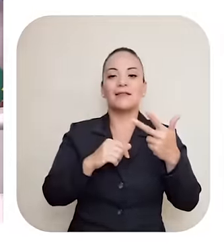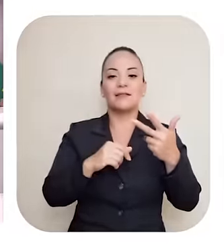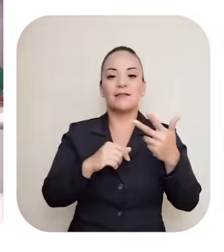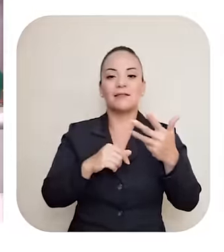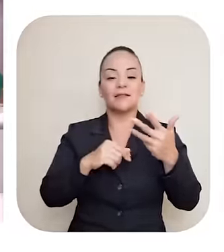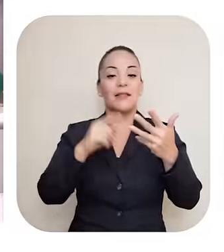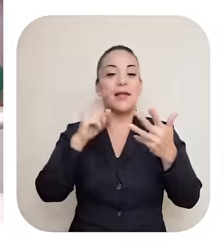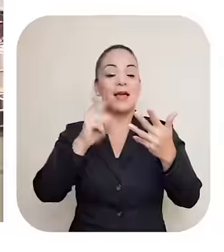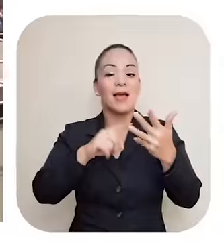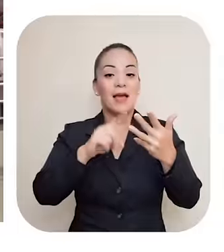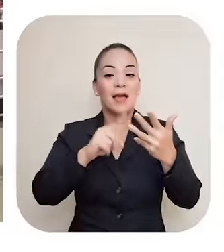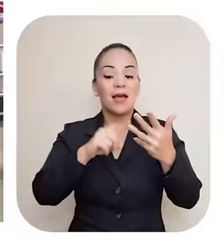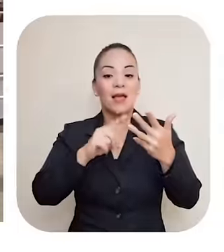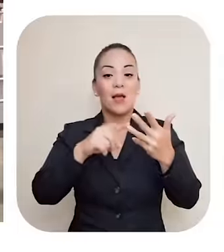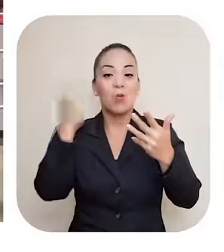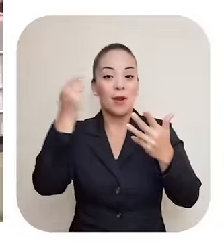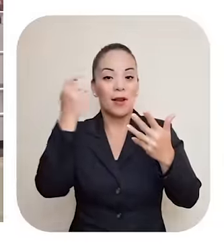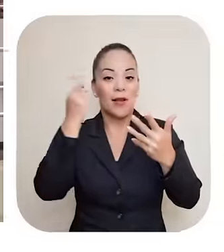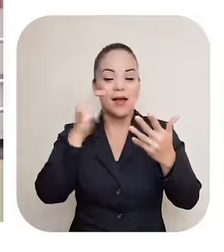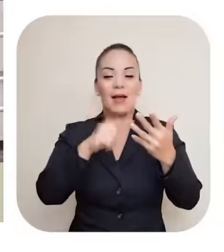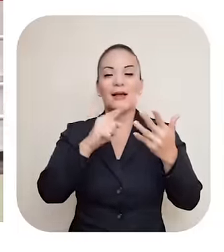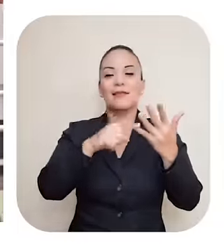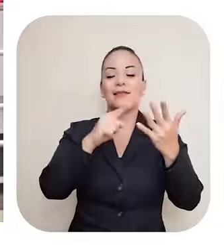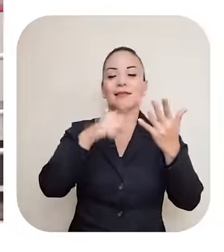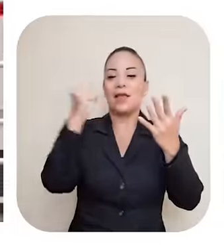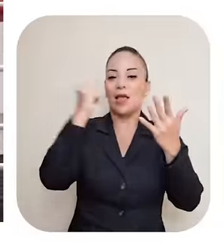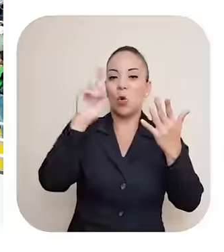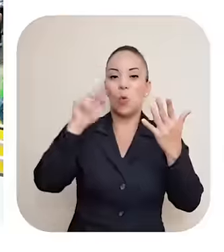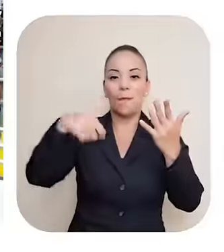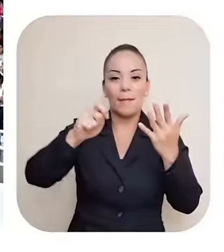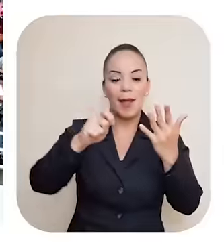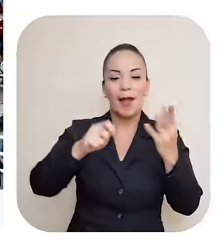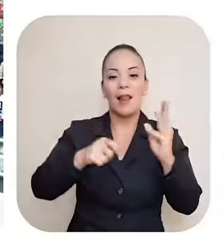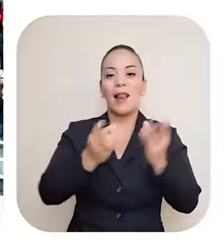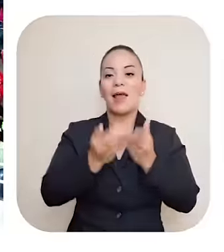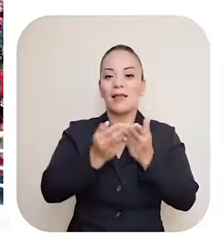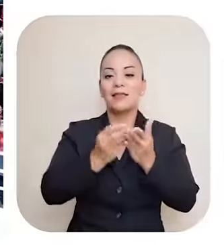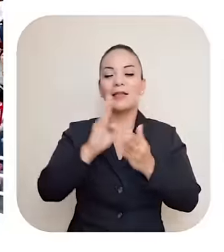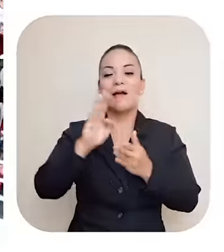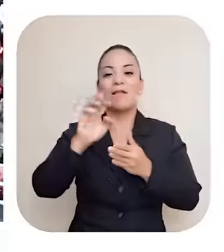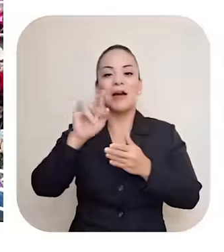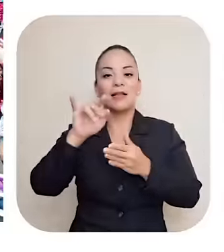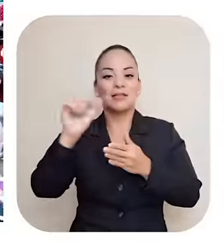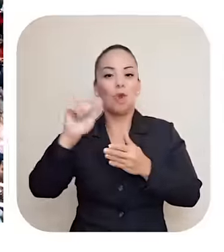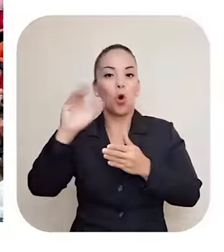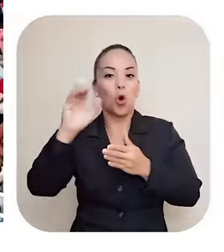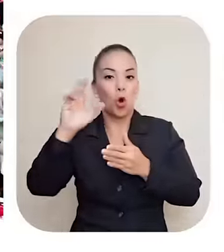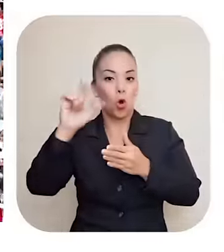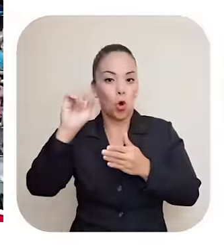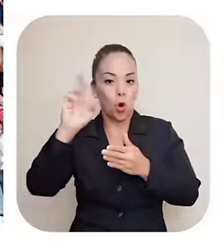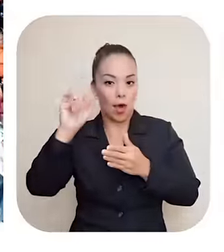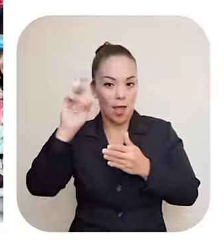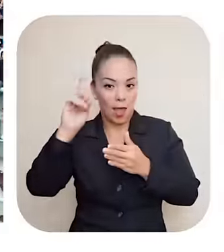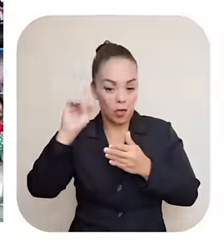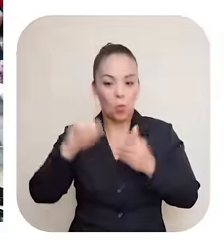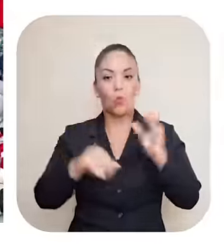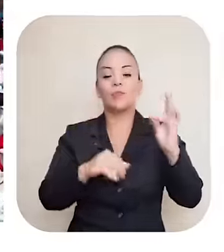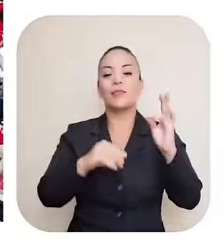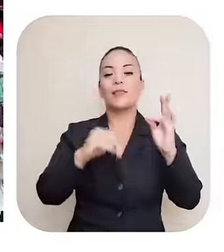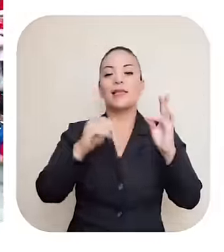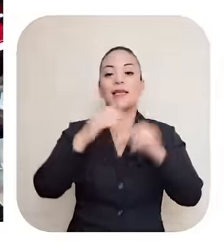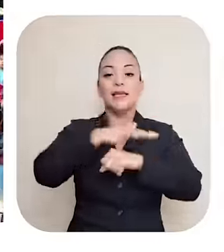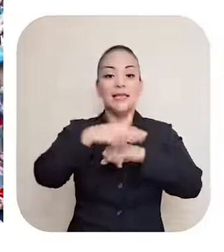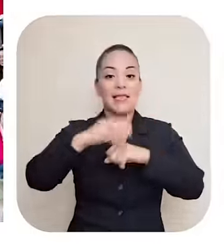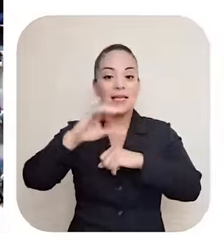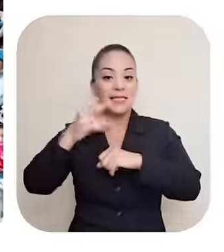Estadio Lito Pérez de Limón Estadio Juan Gobán De El Perón Lito Pérez de Punta Arena Juan Gobán de Limón Degardo Baltudano De Guanacaste El gimnasio de